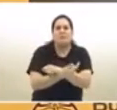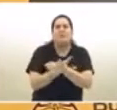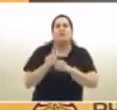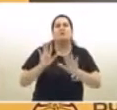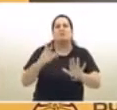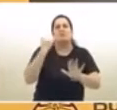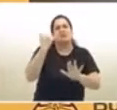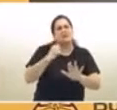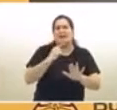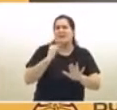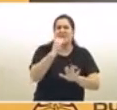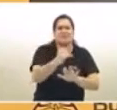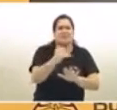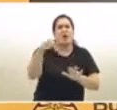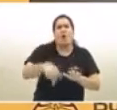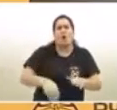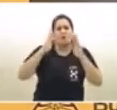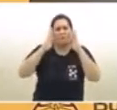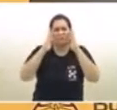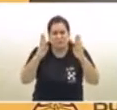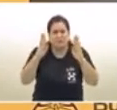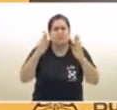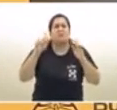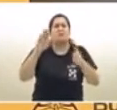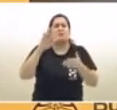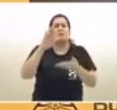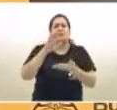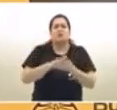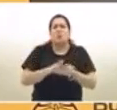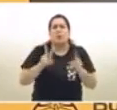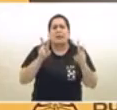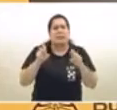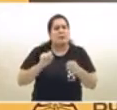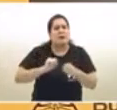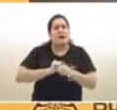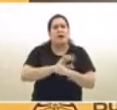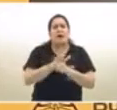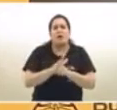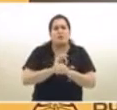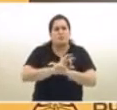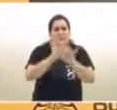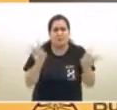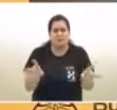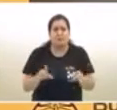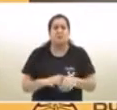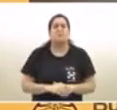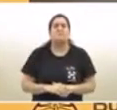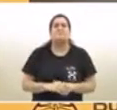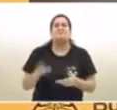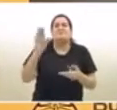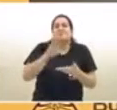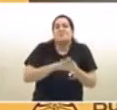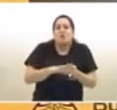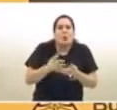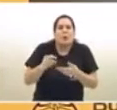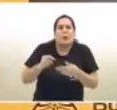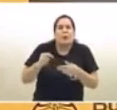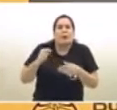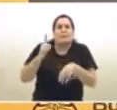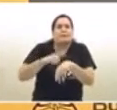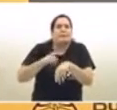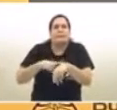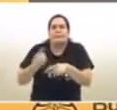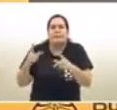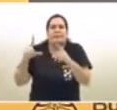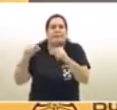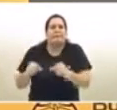enfocados y con total prioridad en el trabajo respecto de la pandemia. En cuanto al plazo, lo anunciará el presidente. Yo ahí no manejo el